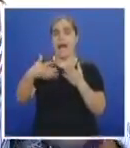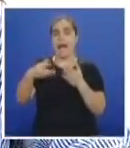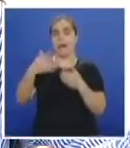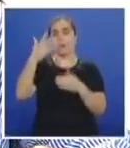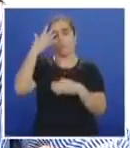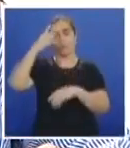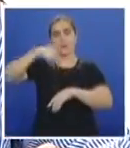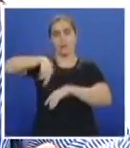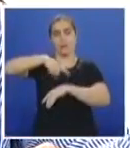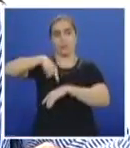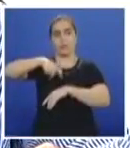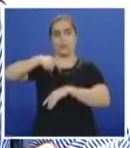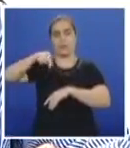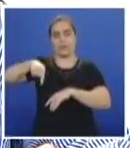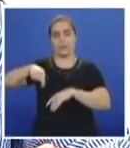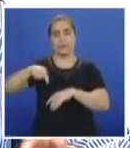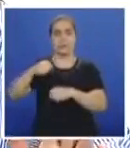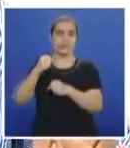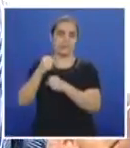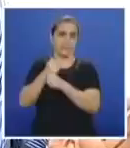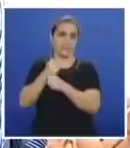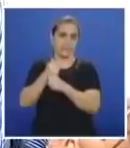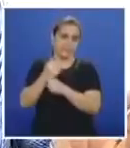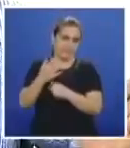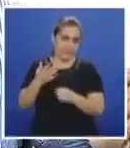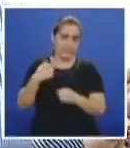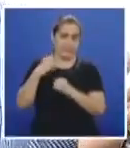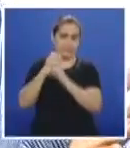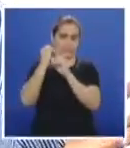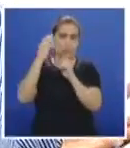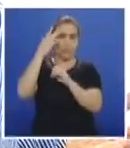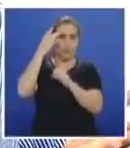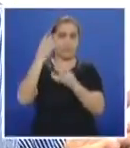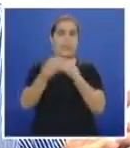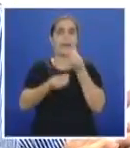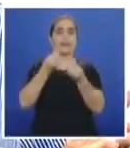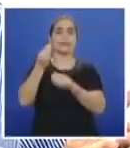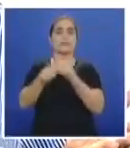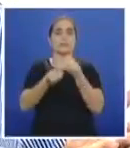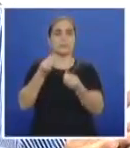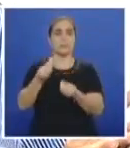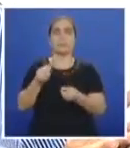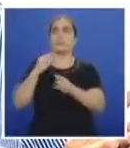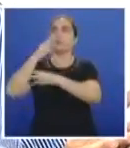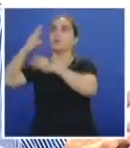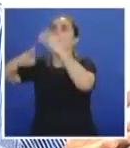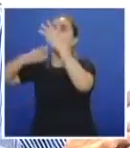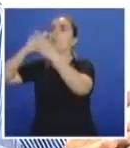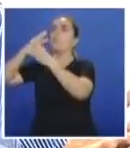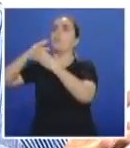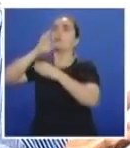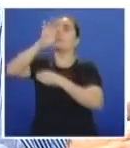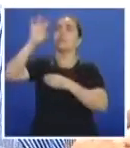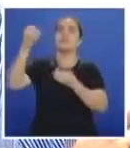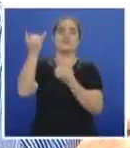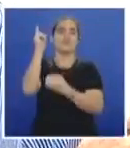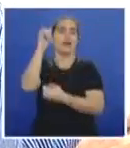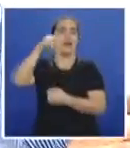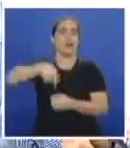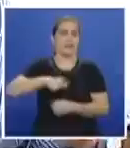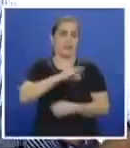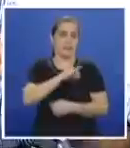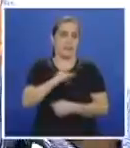de cátedra. De tal manera de que, ¿por qué lo podemos hacer en todas partes del mundo y en Cali no? No,